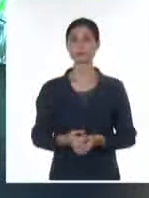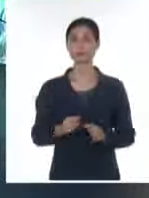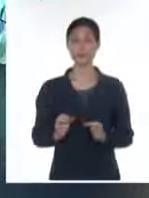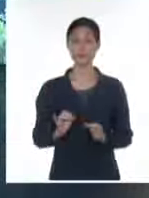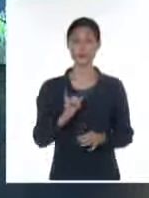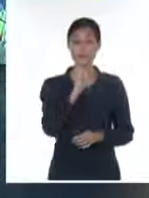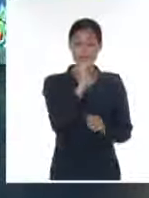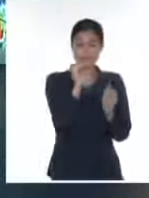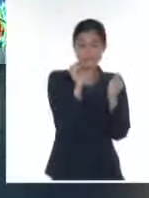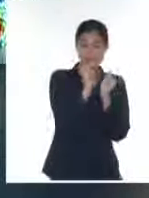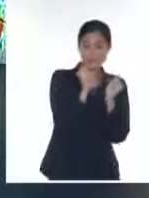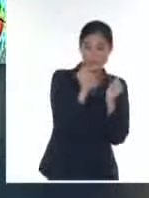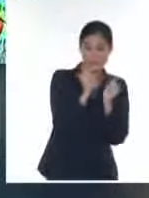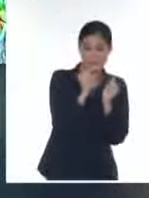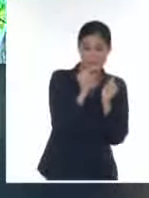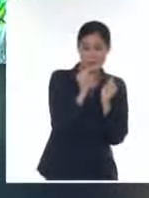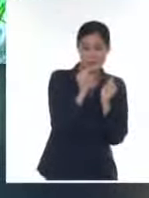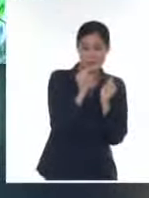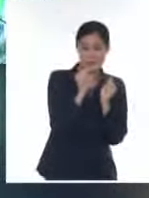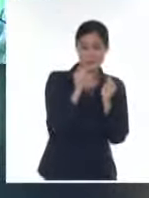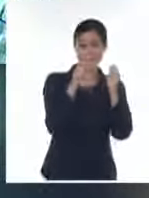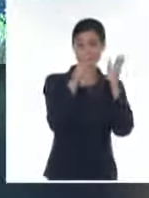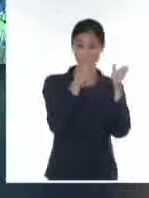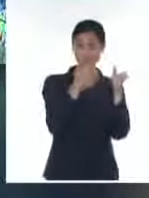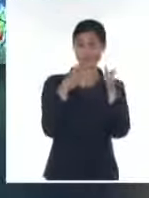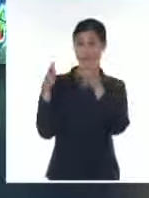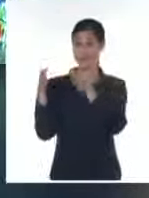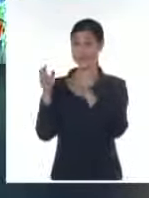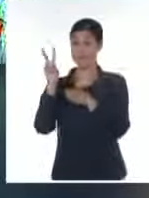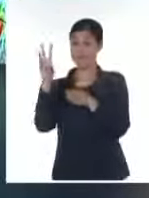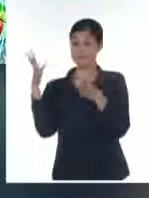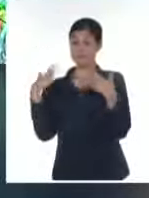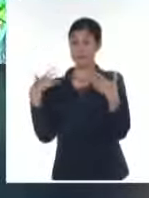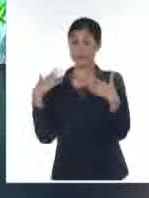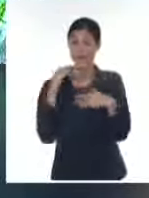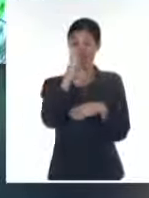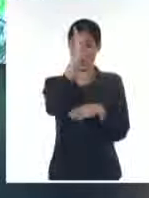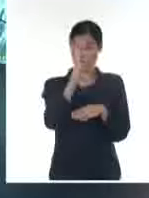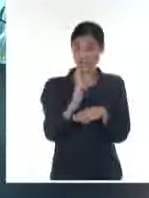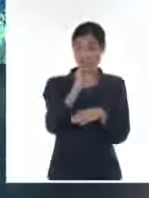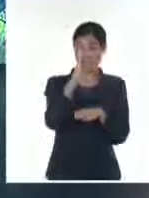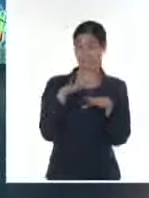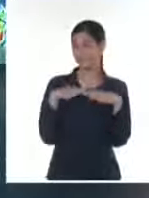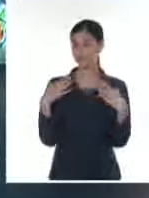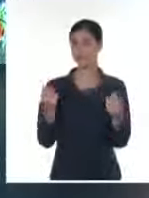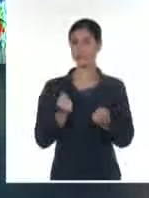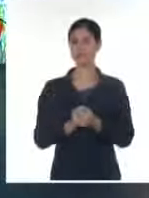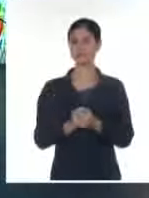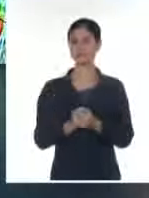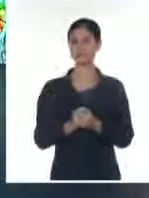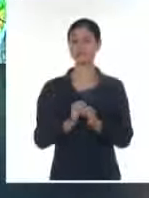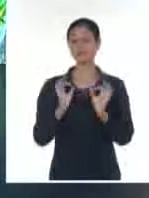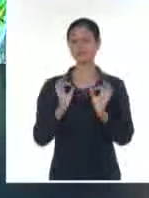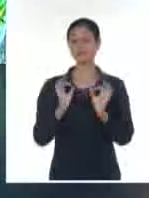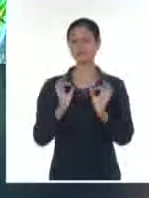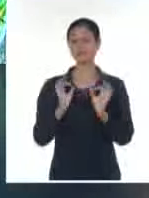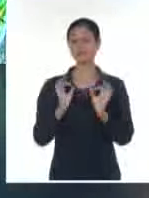va y el verano que va a comenzar y por eso tenemos aquí mucho sol, un anticiclón.